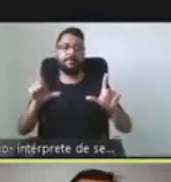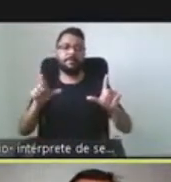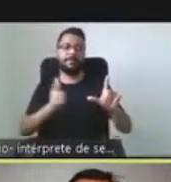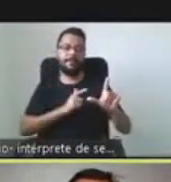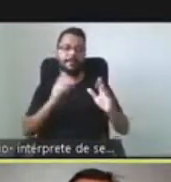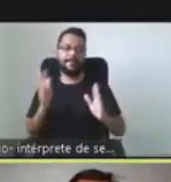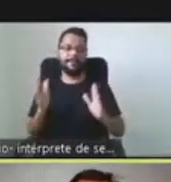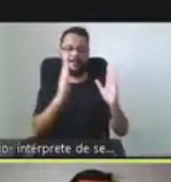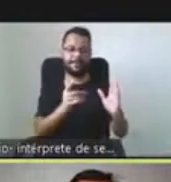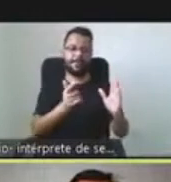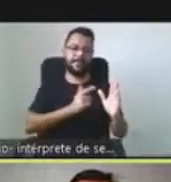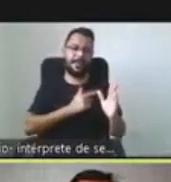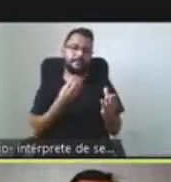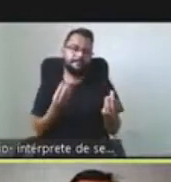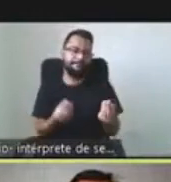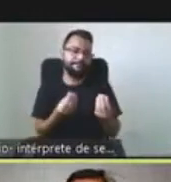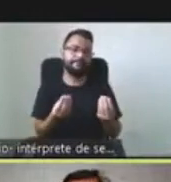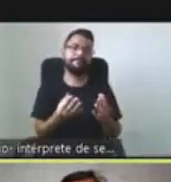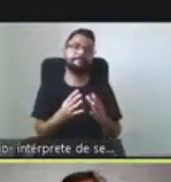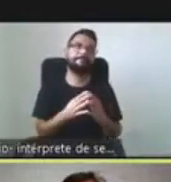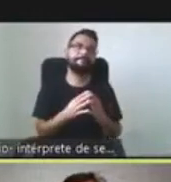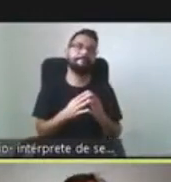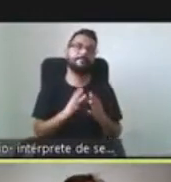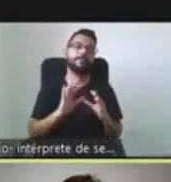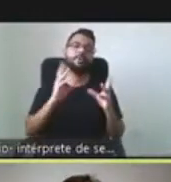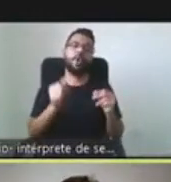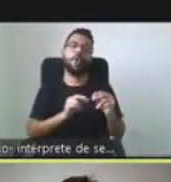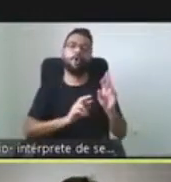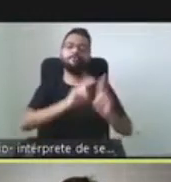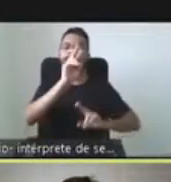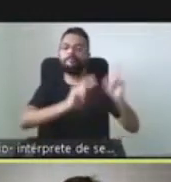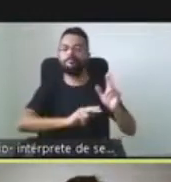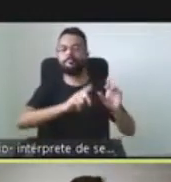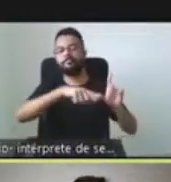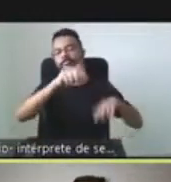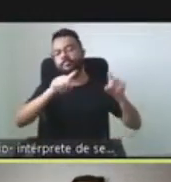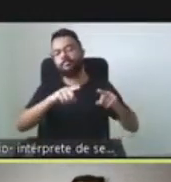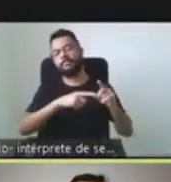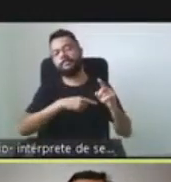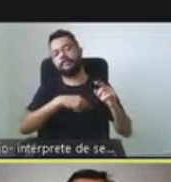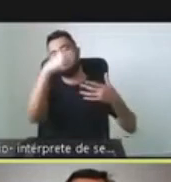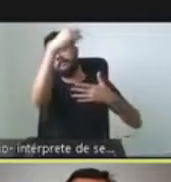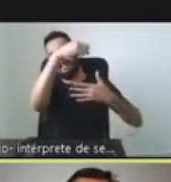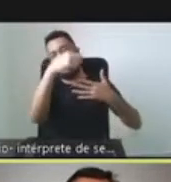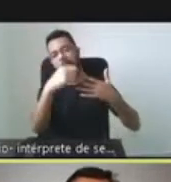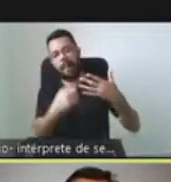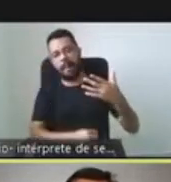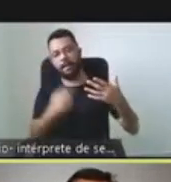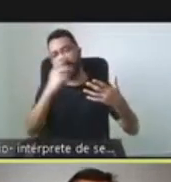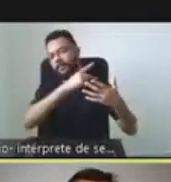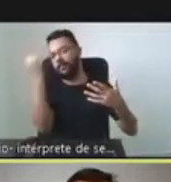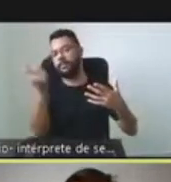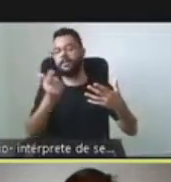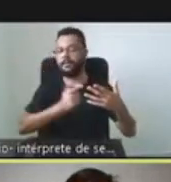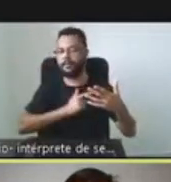tenemos, digamos, todos los diferentes niveles a lo largo de lo que un paciente, una persona con una